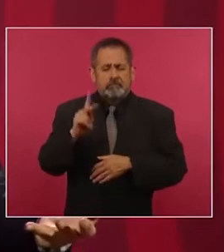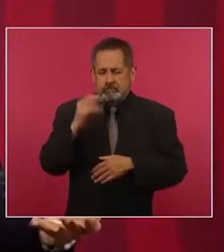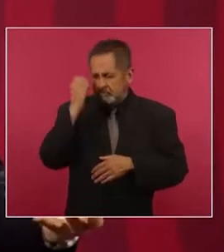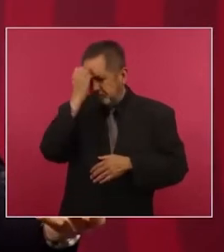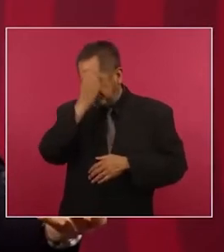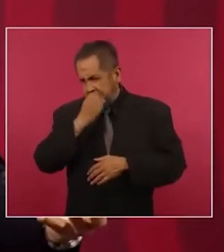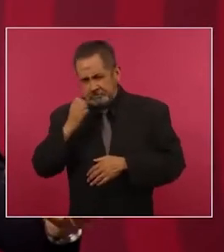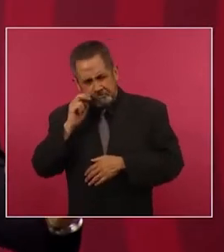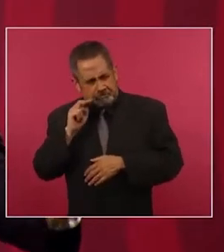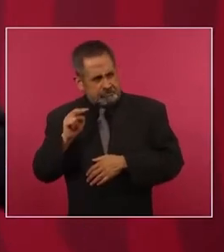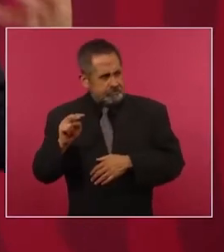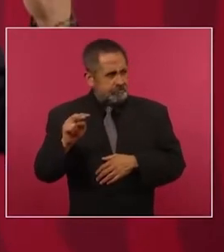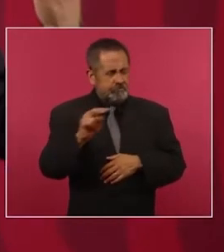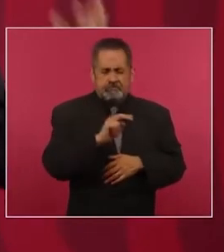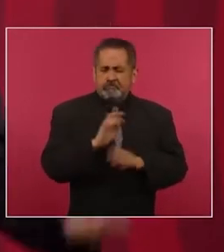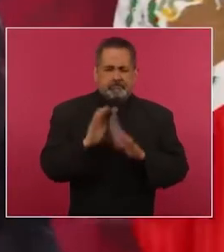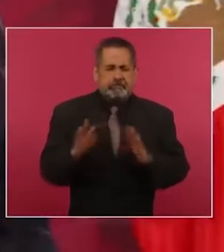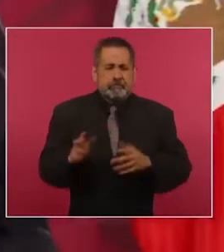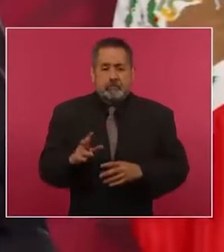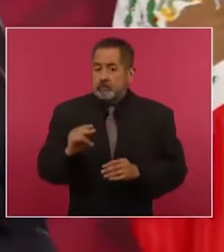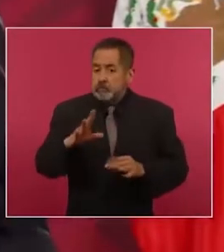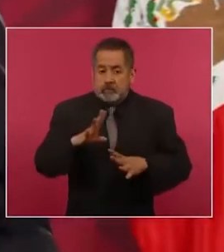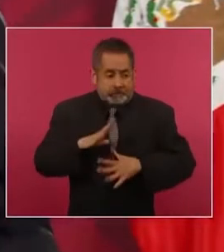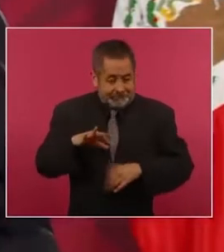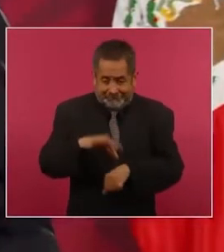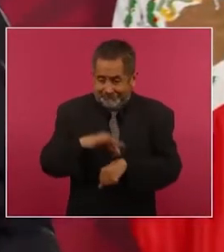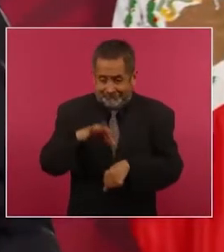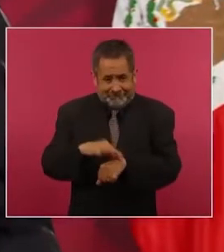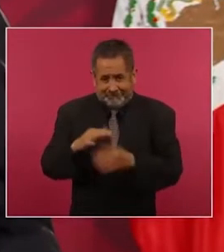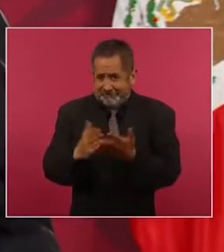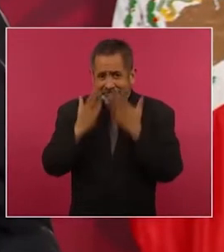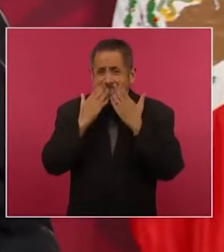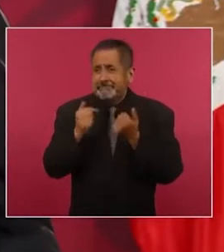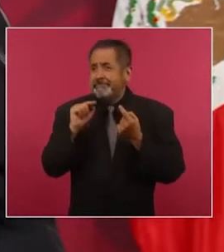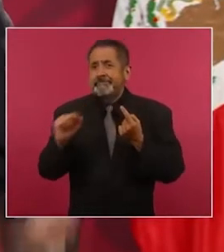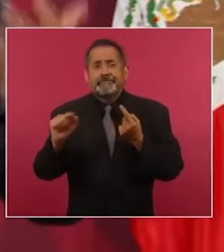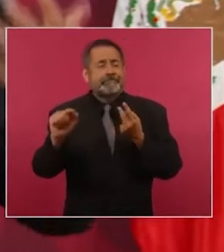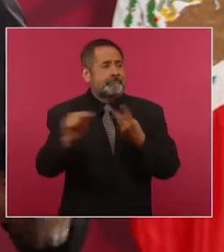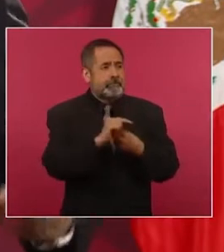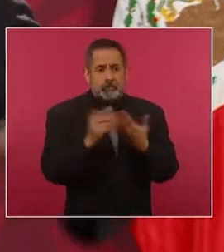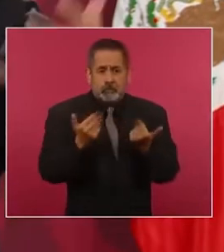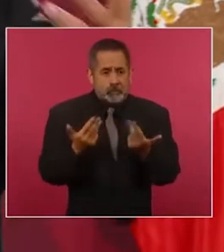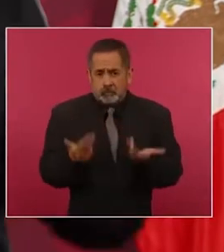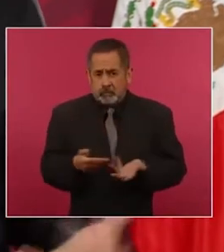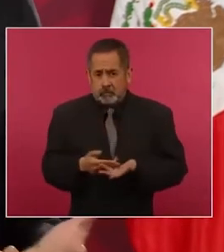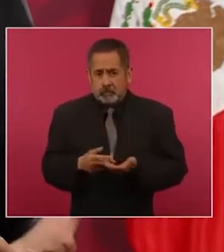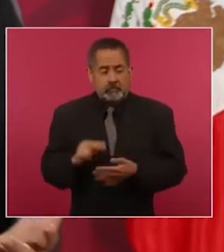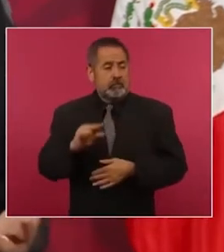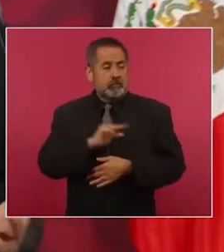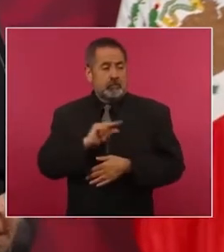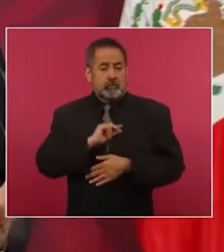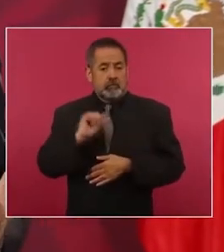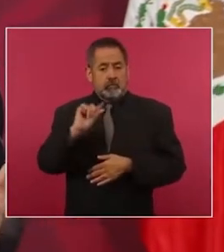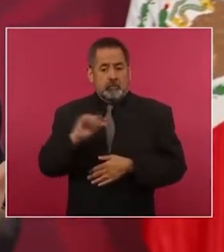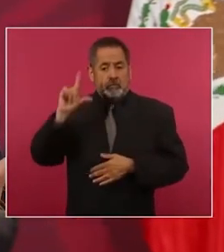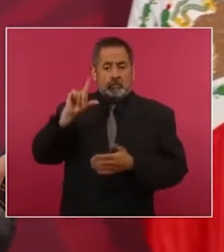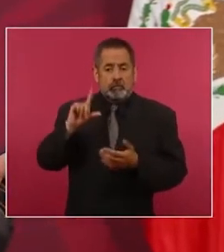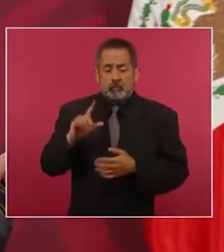y no hay, no tenemos especialistas